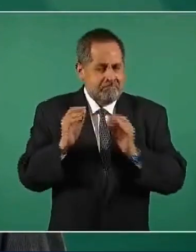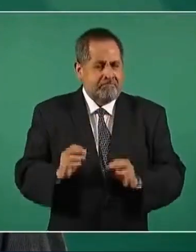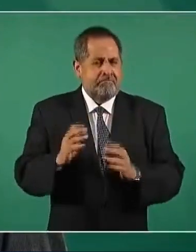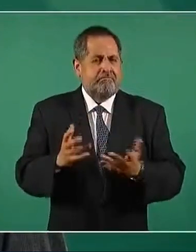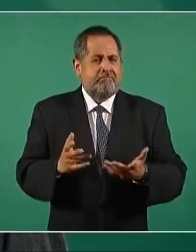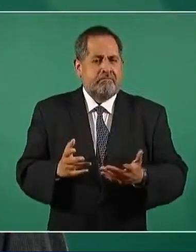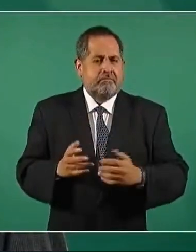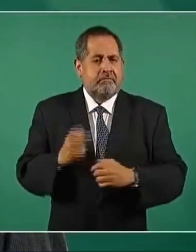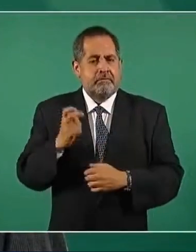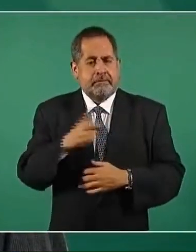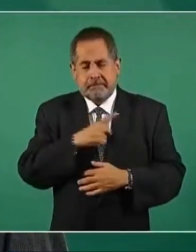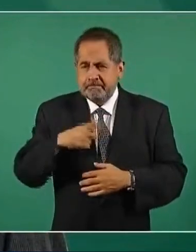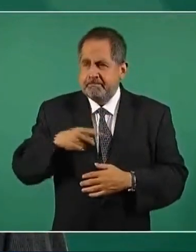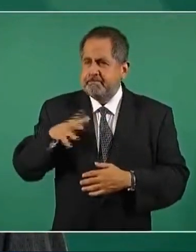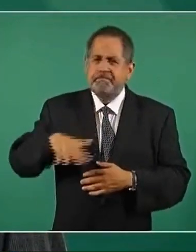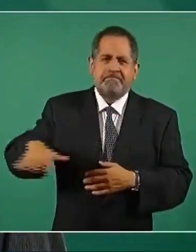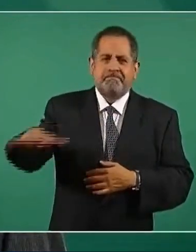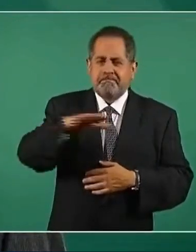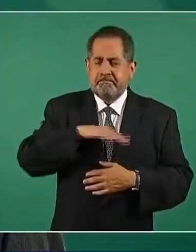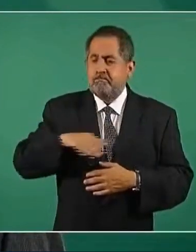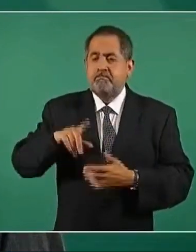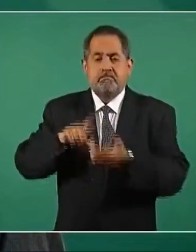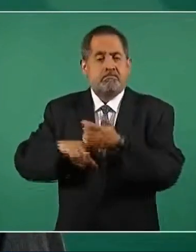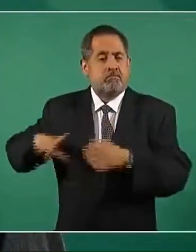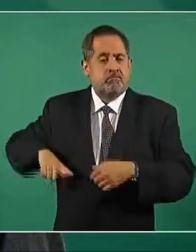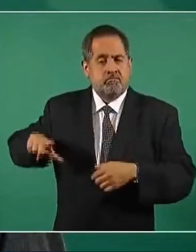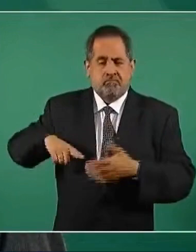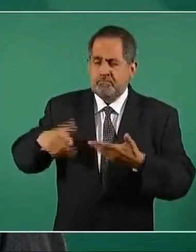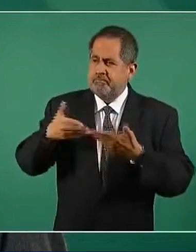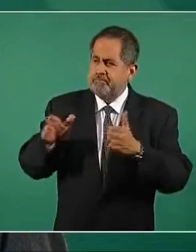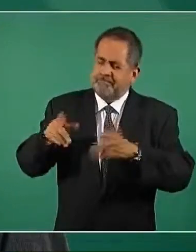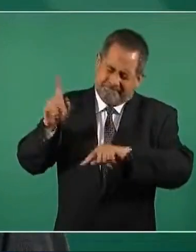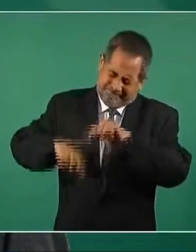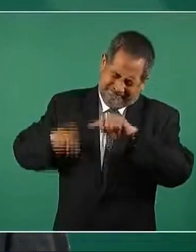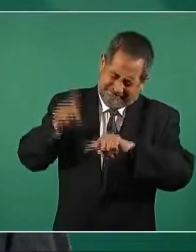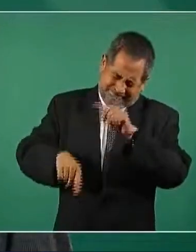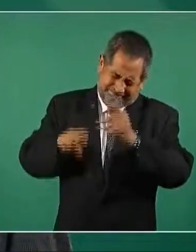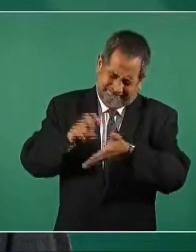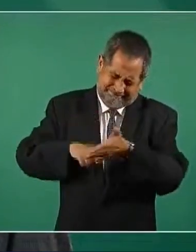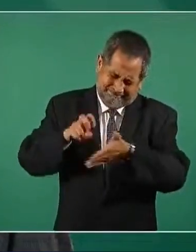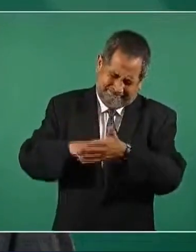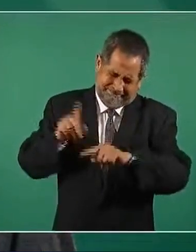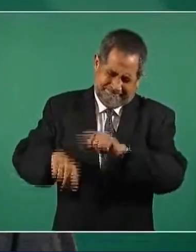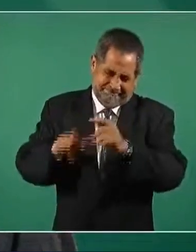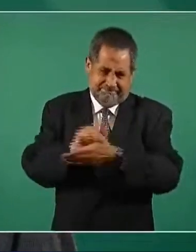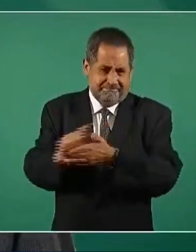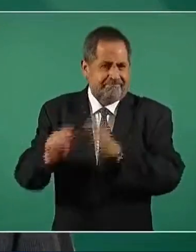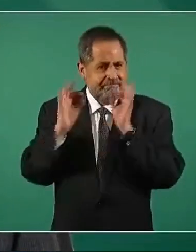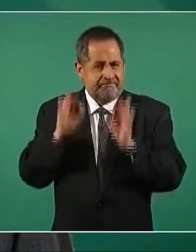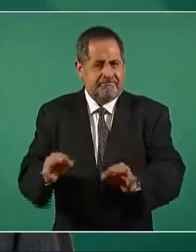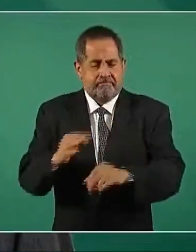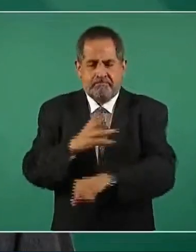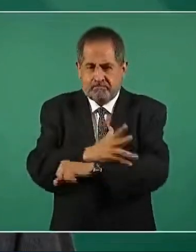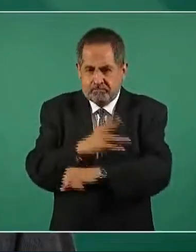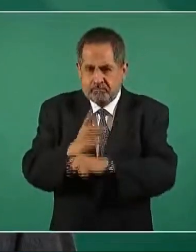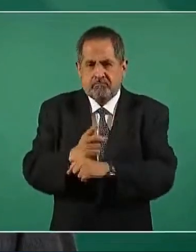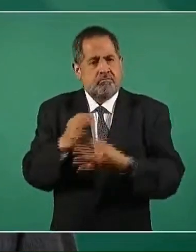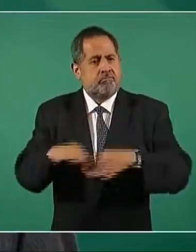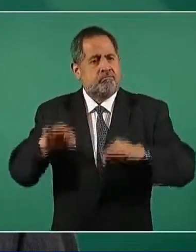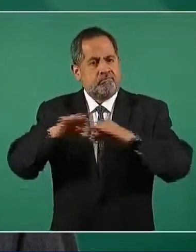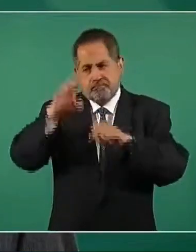tenemos que purificar la vida pública, eso es lo más importante, fortalecer los valores